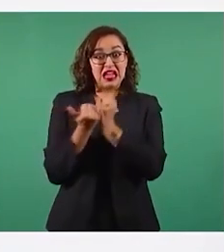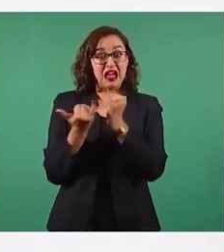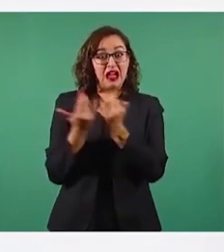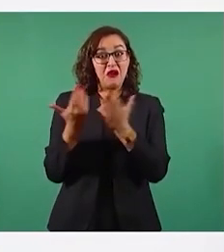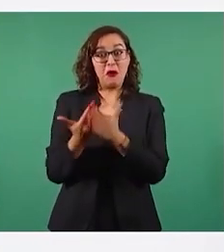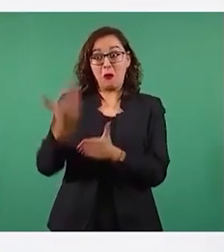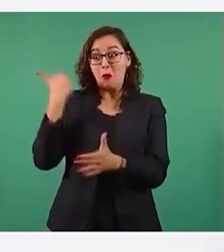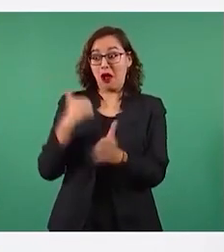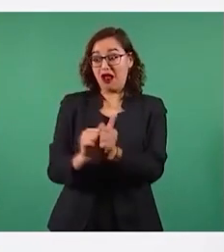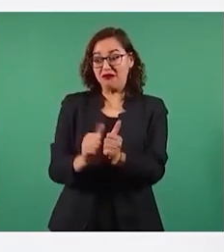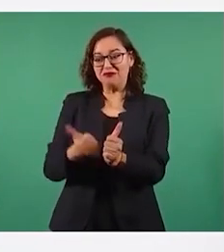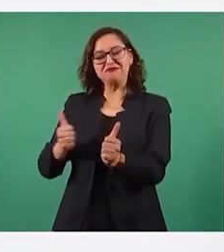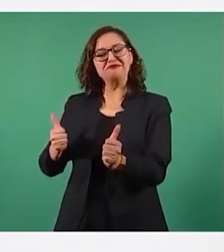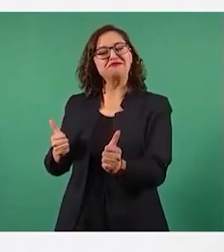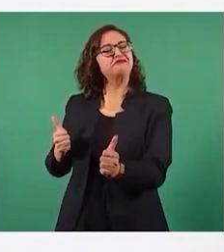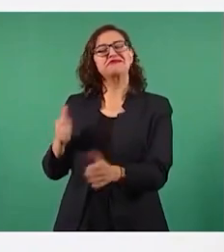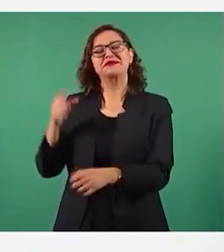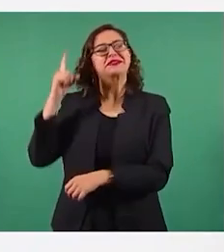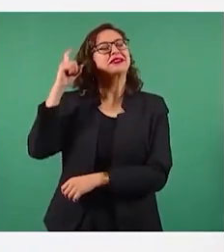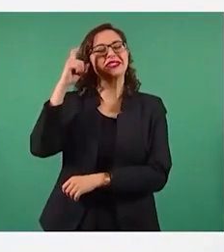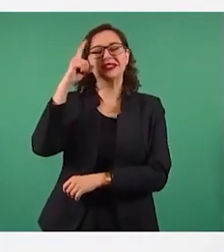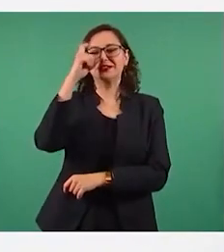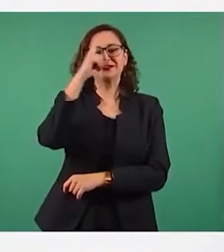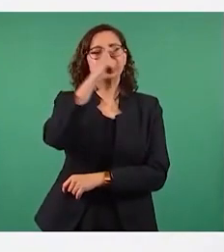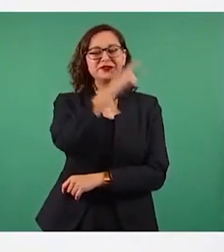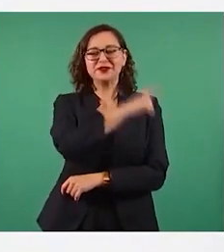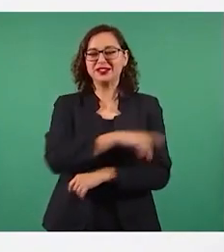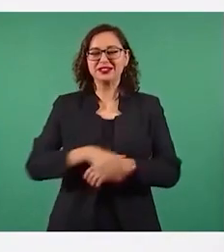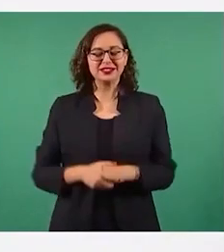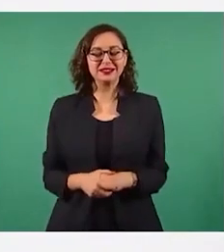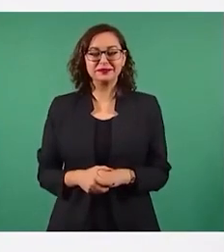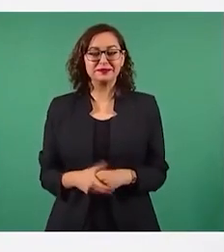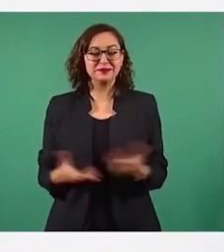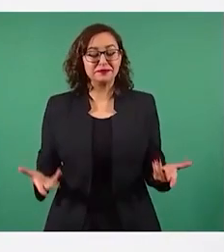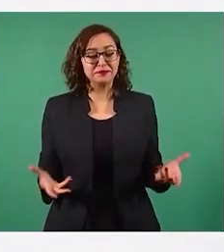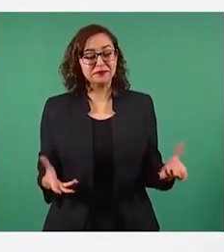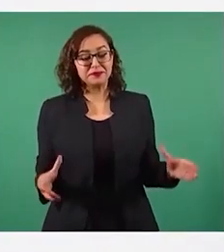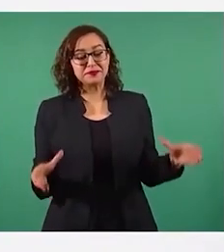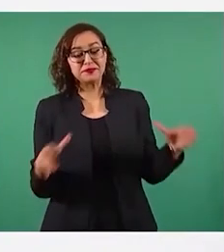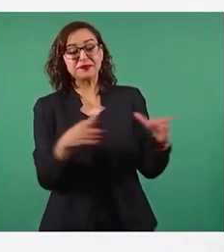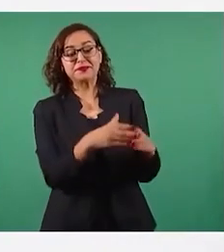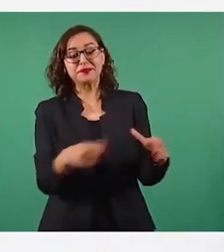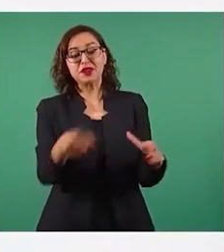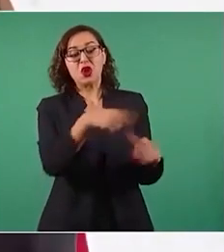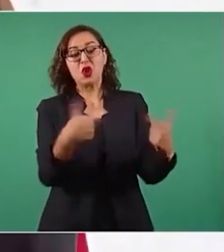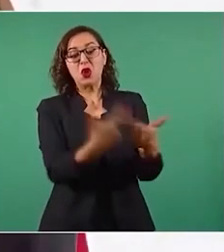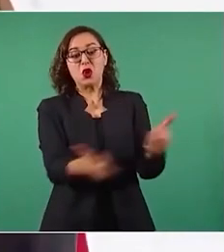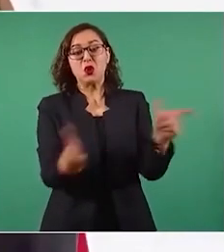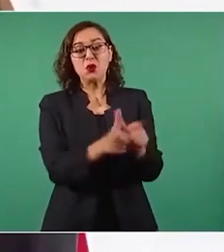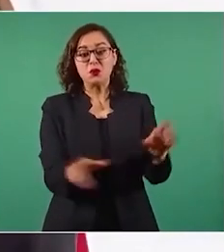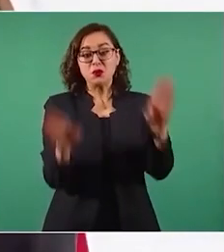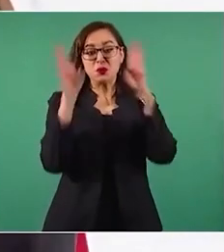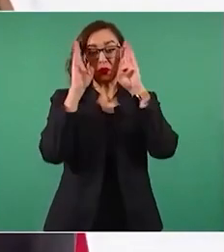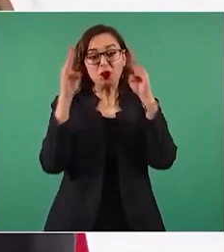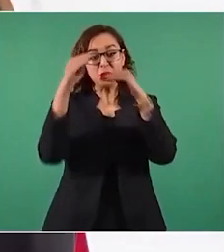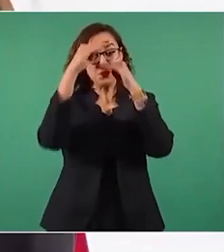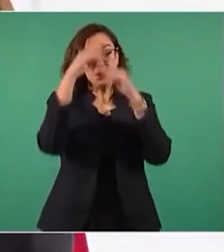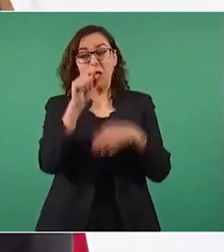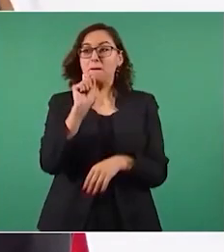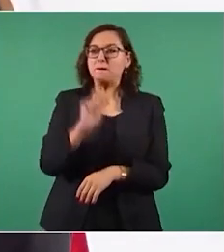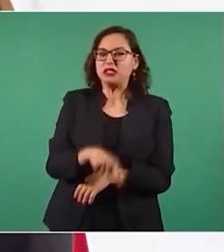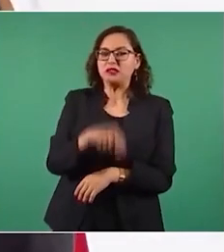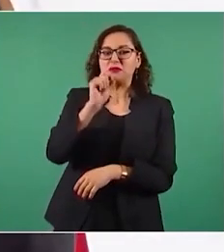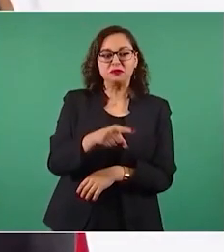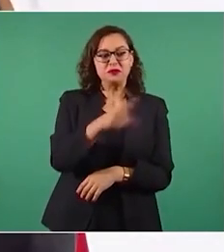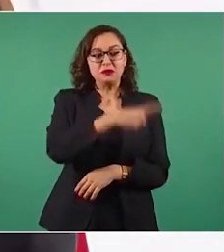del pueblo y de la nación. ¿Cómo podrían los conservadores, por ejemplo, quitar las pensiones a